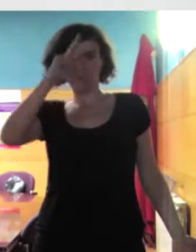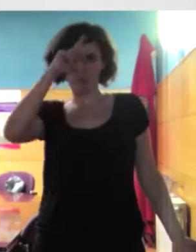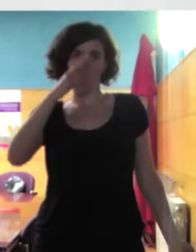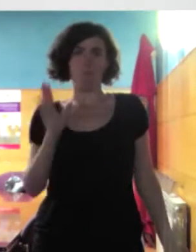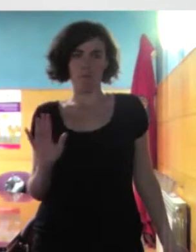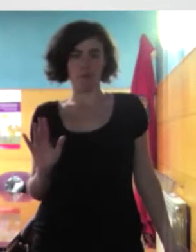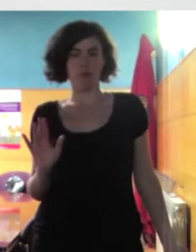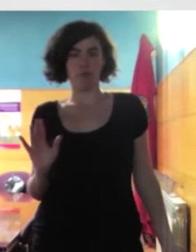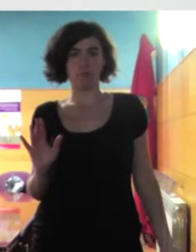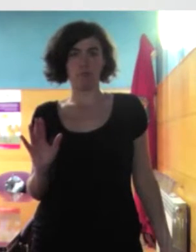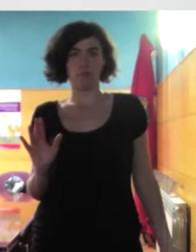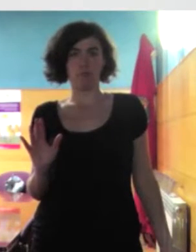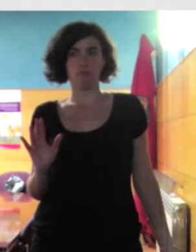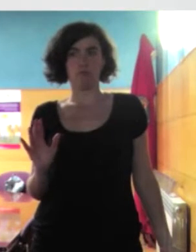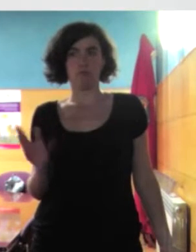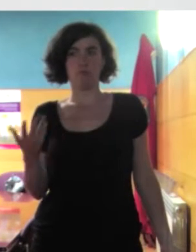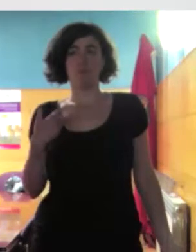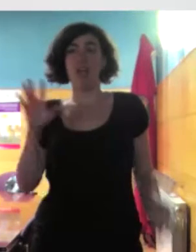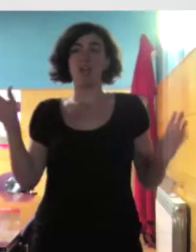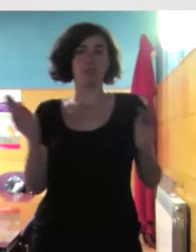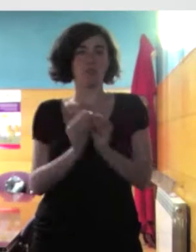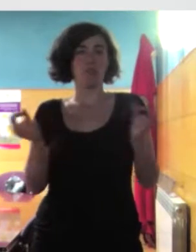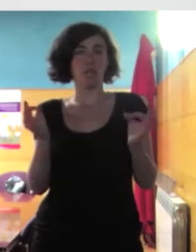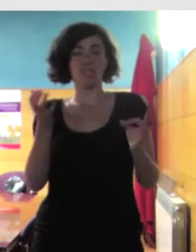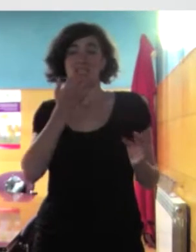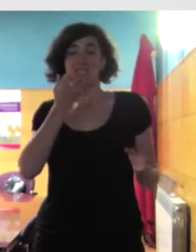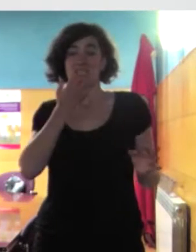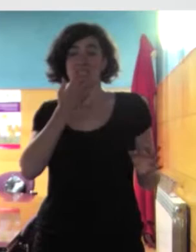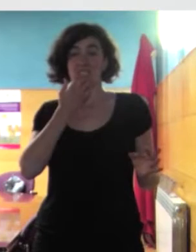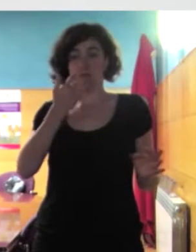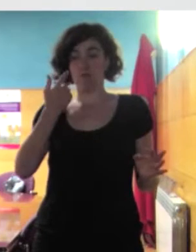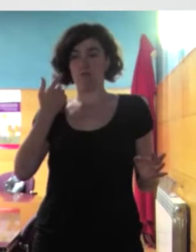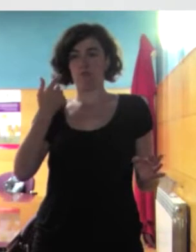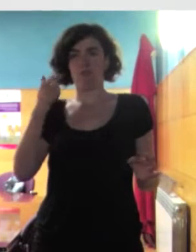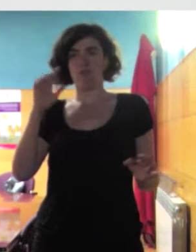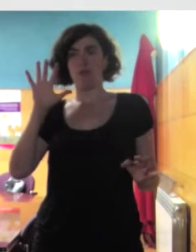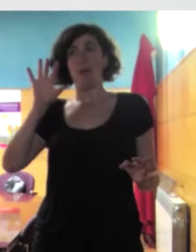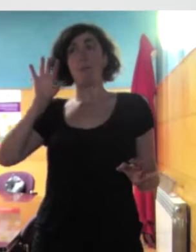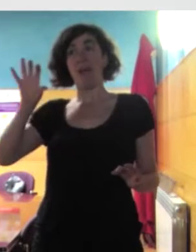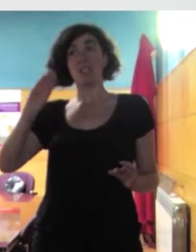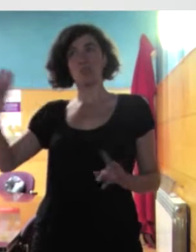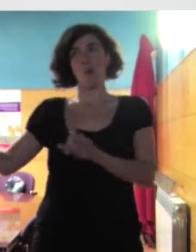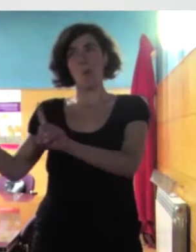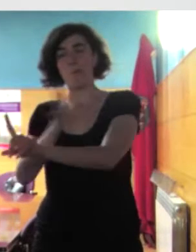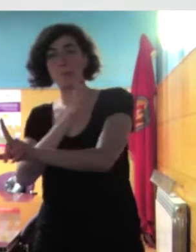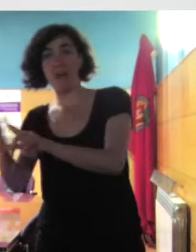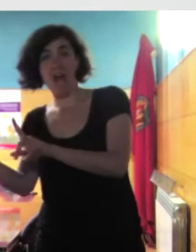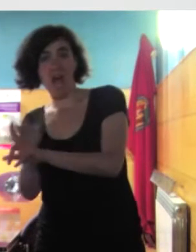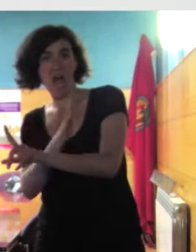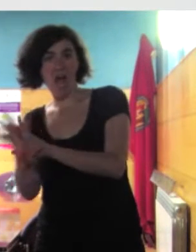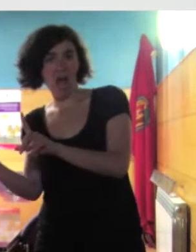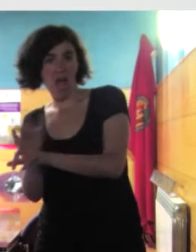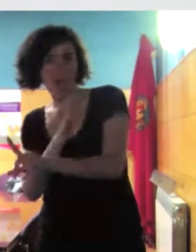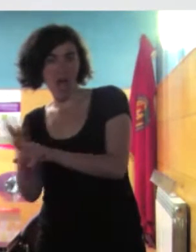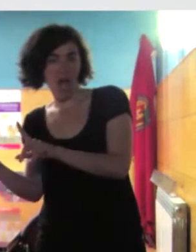que en resumen en el fondo dice si a mí me maltratan en el país de esta señora en este país tenemos derecho a